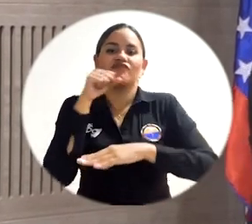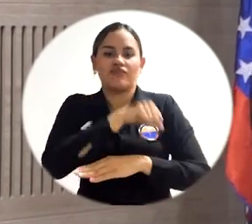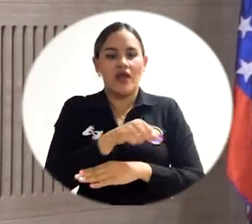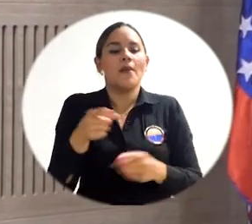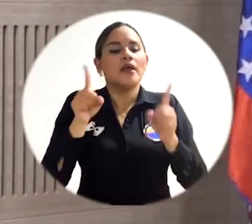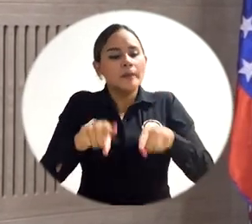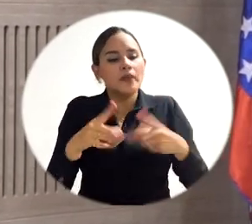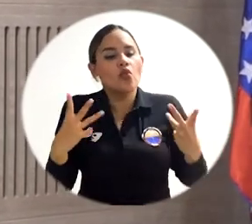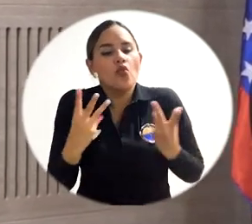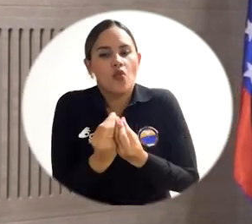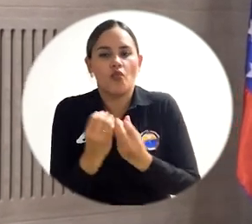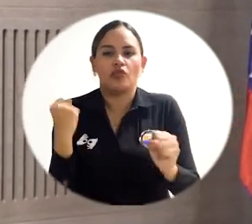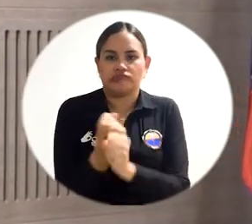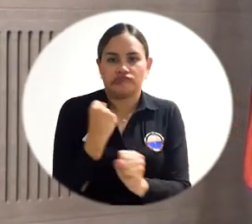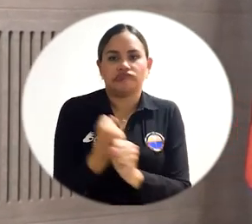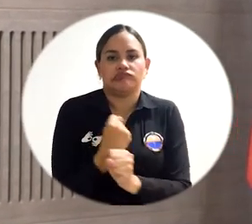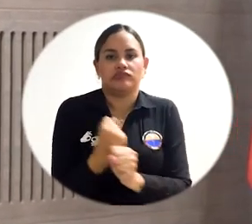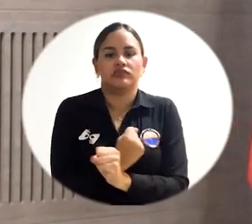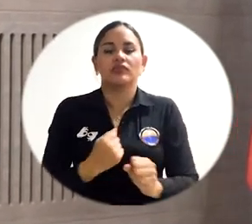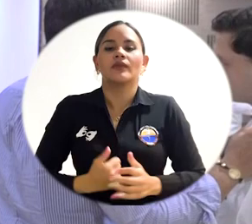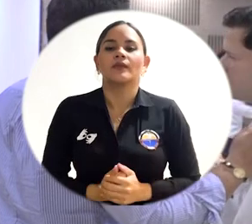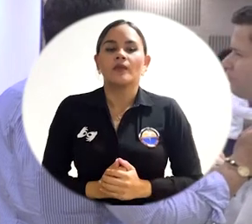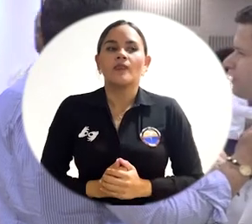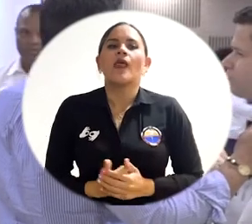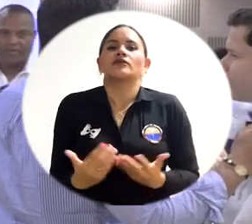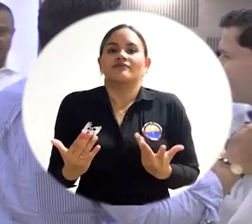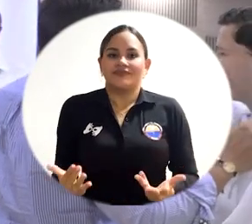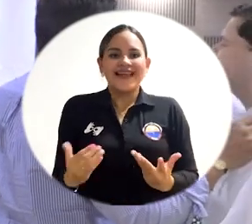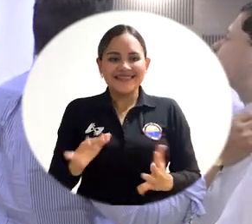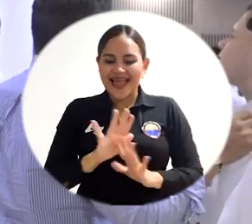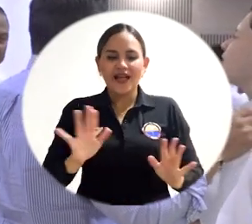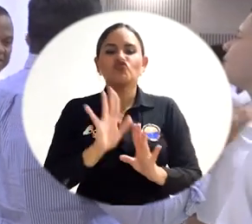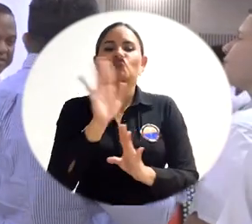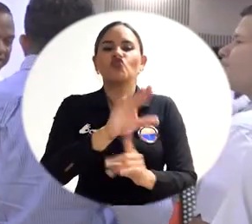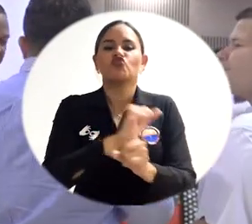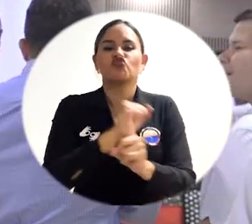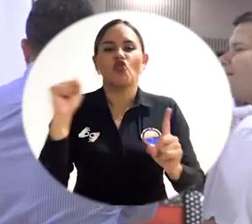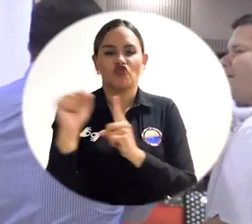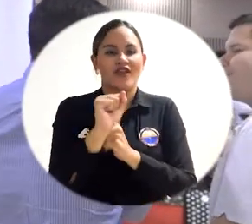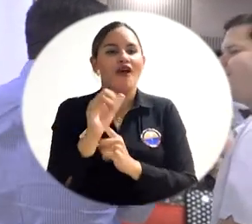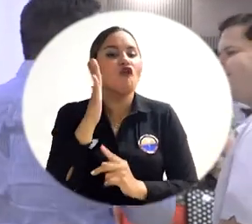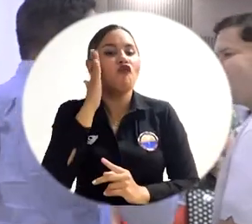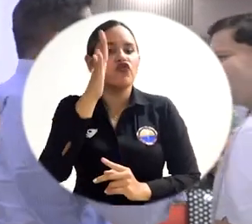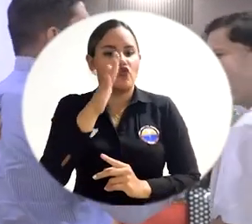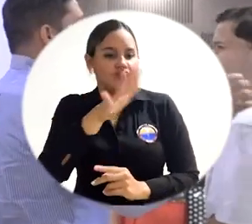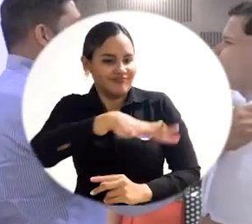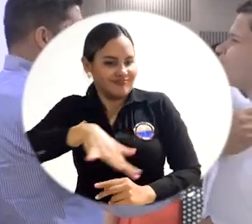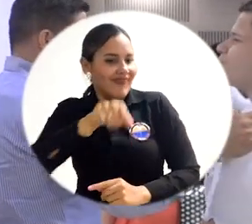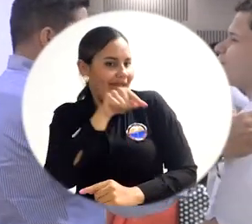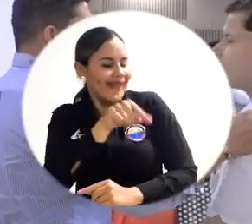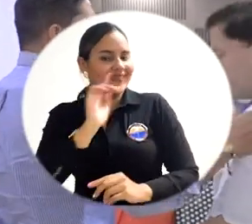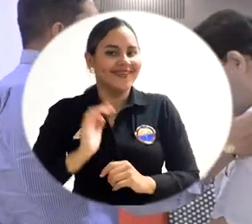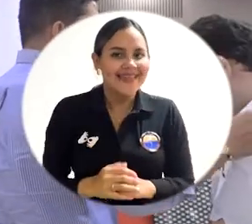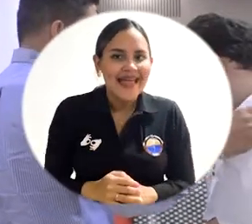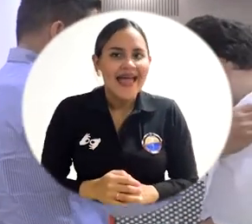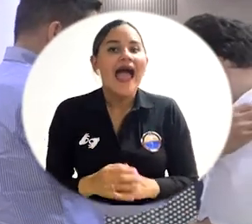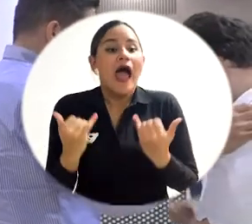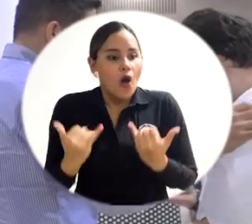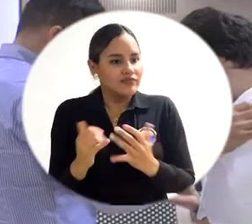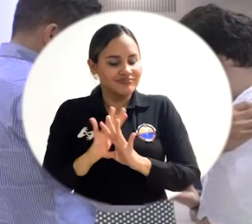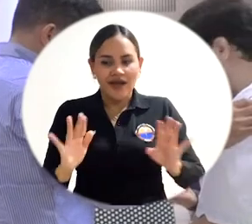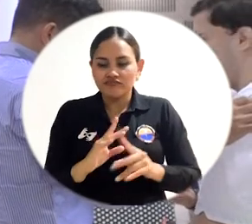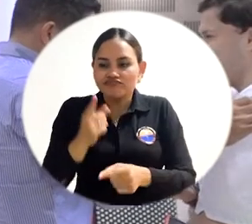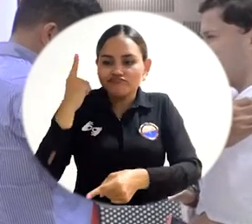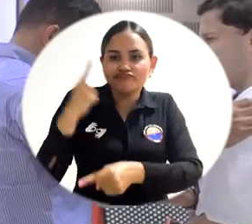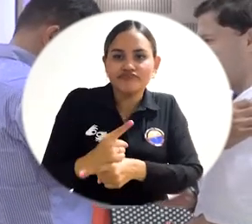y todo su equipo de colaboradores. Porque aquí se está forjando es la sociedad del mañana y esa sociedad del mañana es una realidad